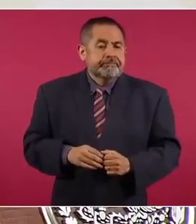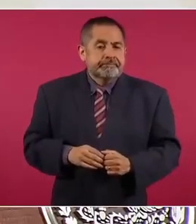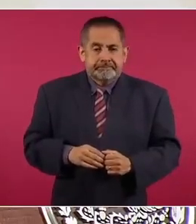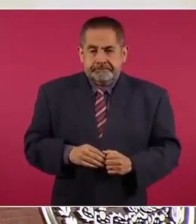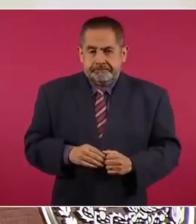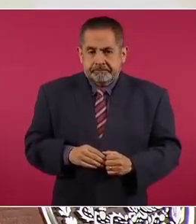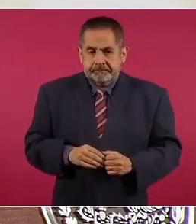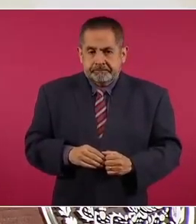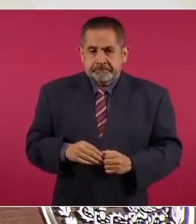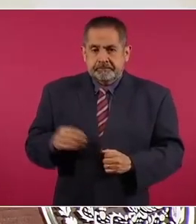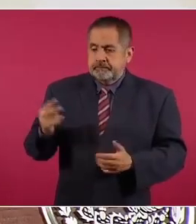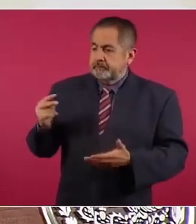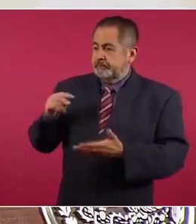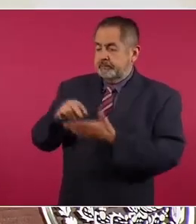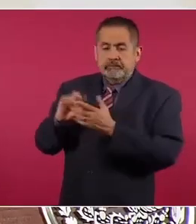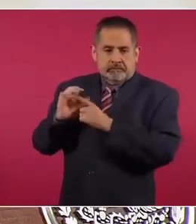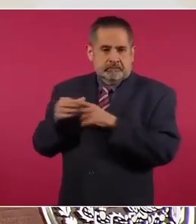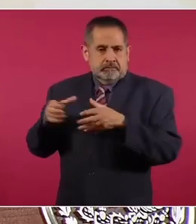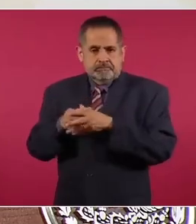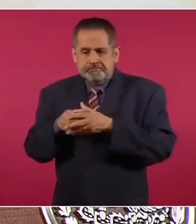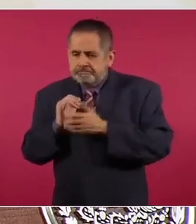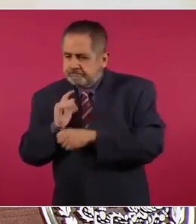informe de la comisión